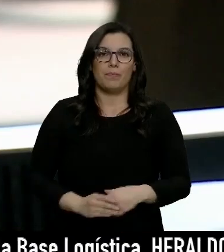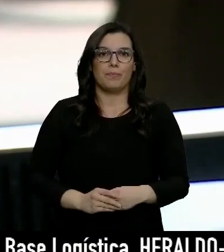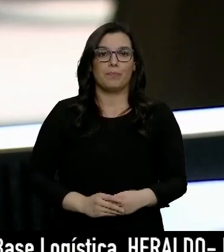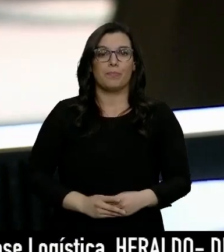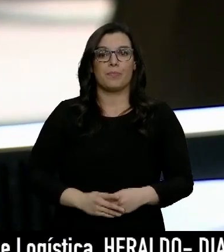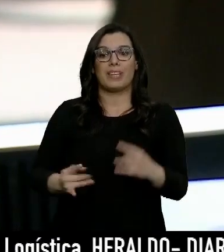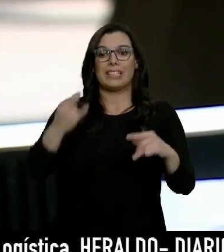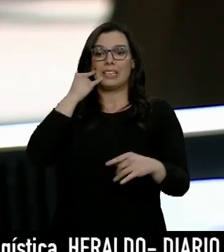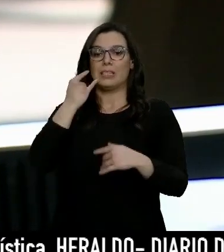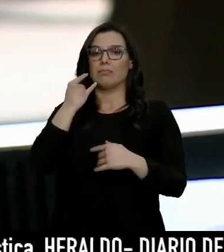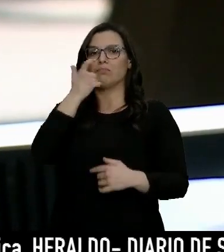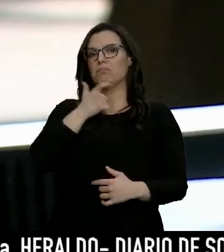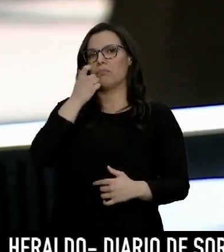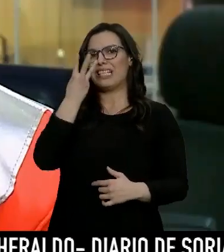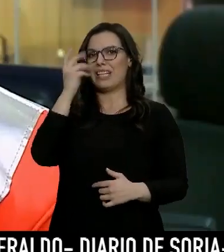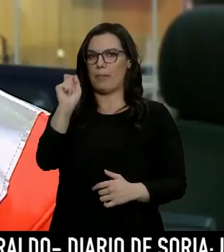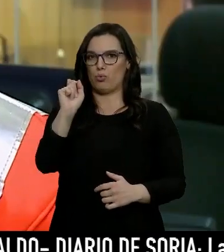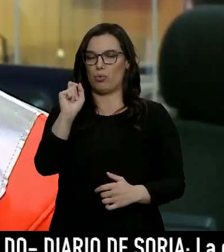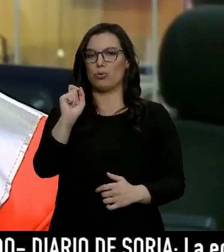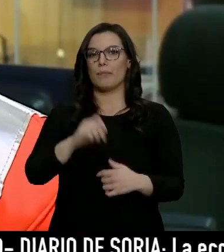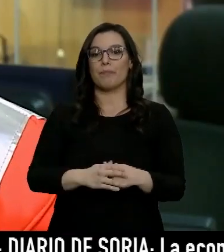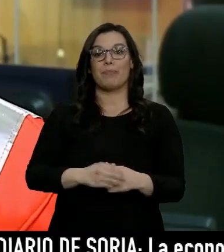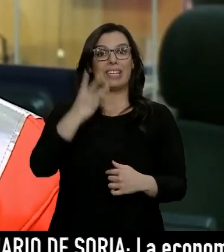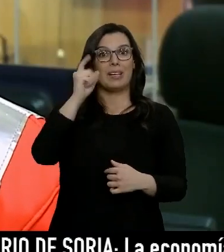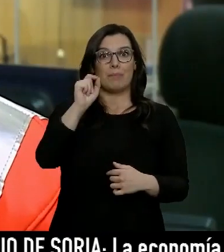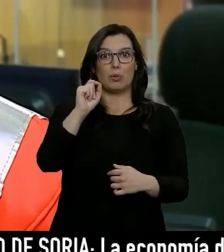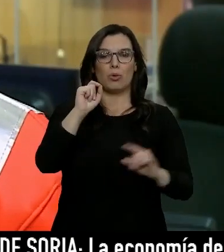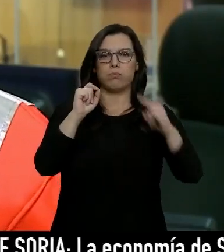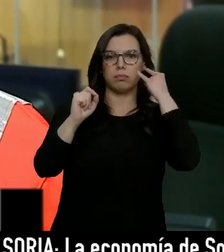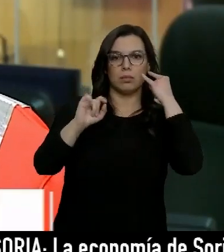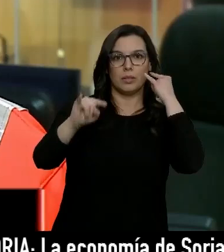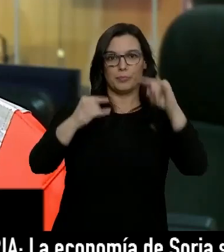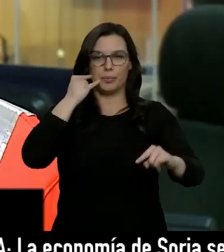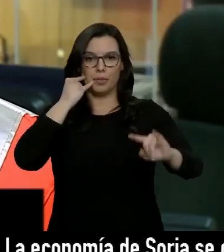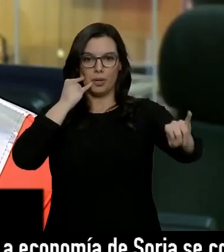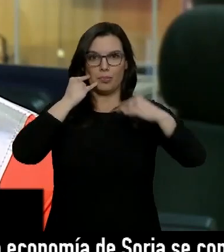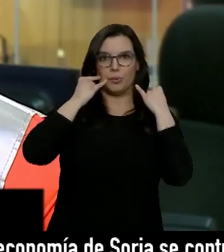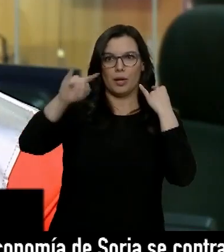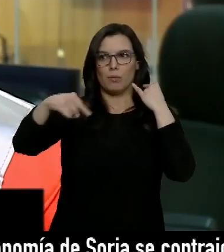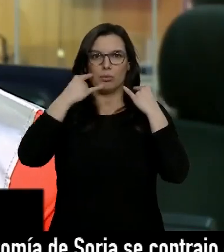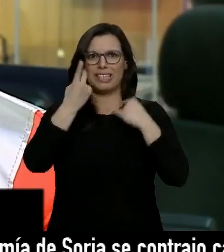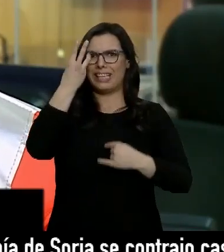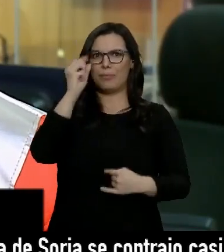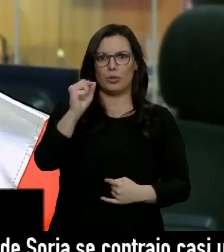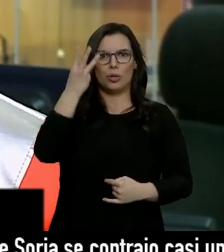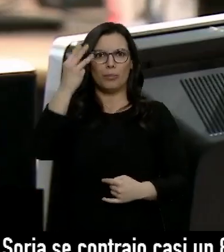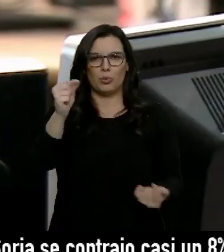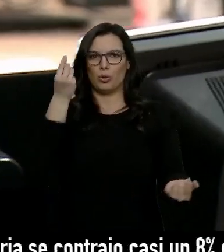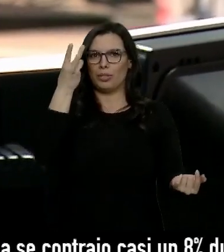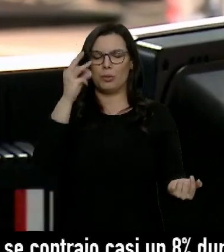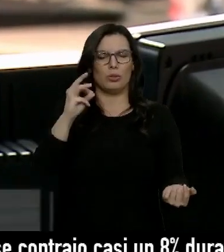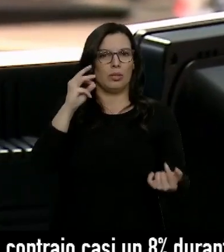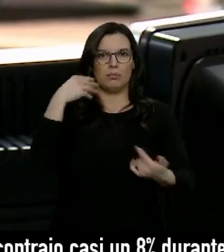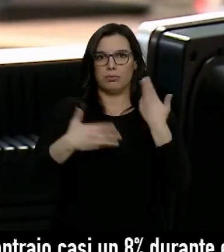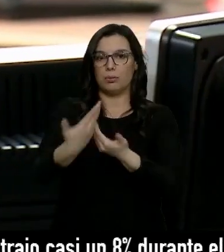Cada conversación dura unos tres minutos. Y a los tres minutos te entra otra llamada. Y a los tres minutos te entra otra llamada. Y a los tres otra llamada.